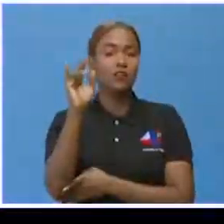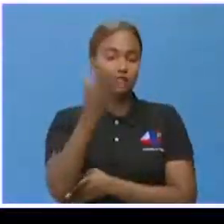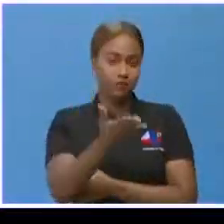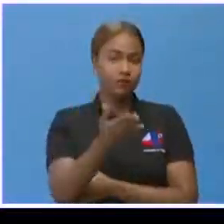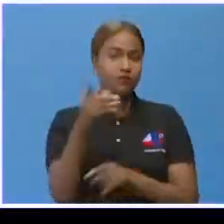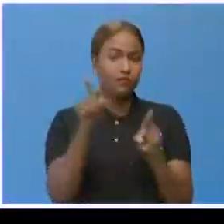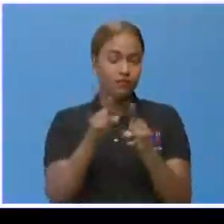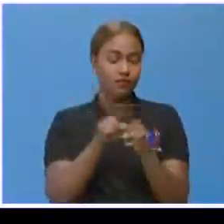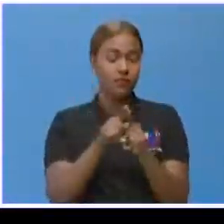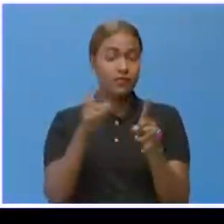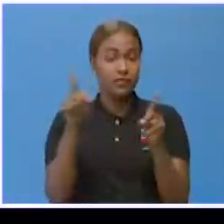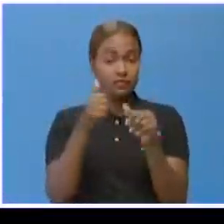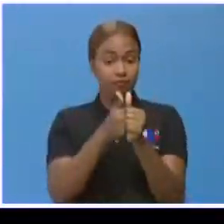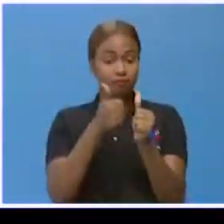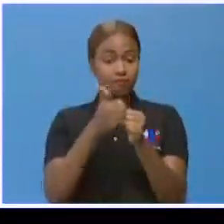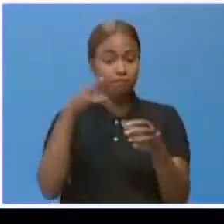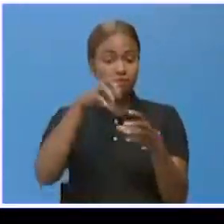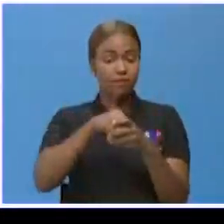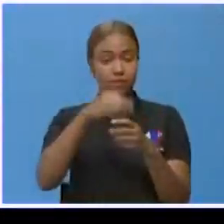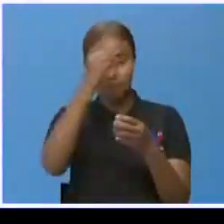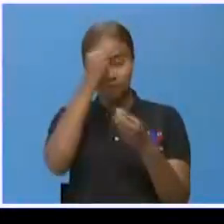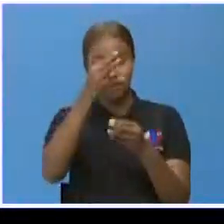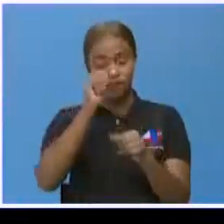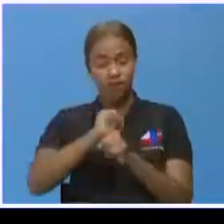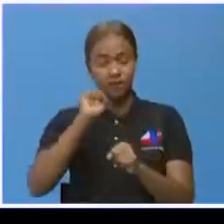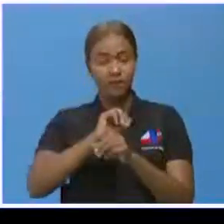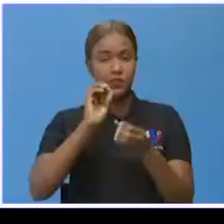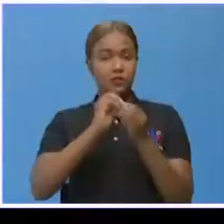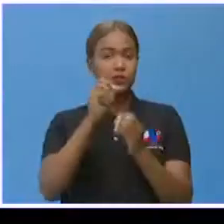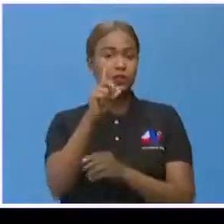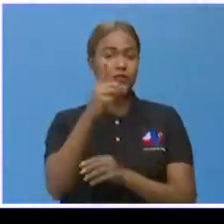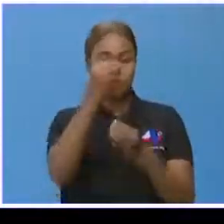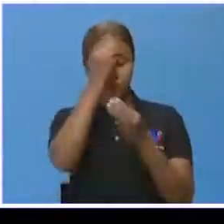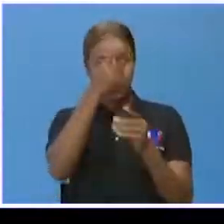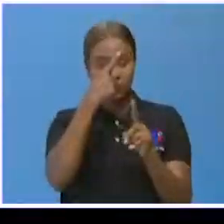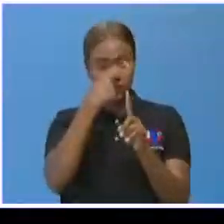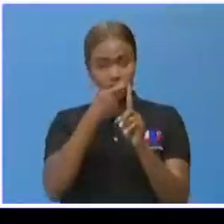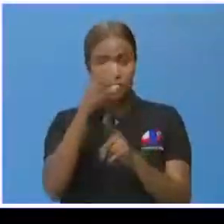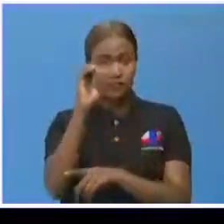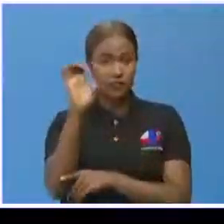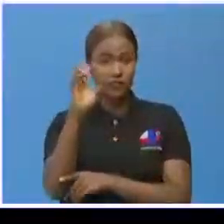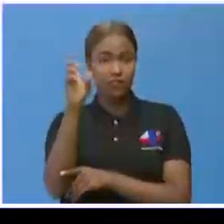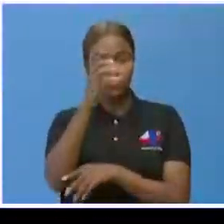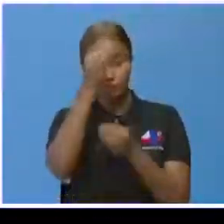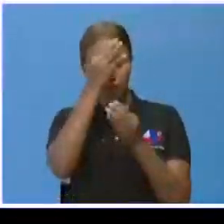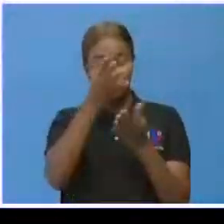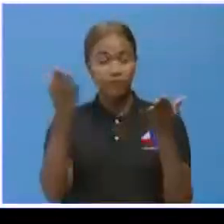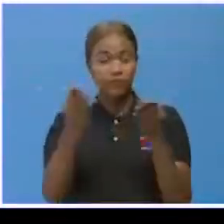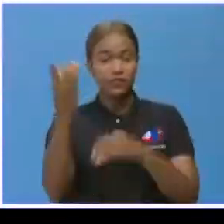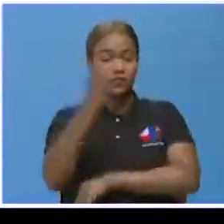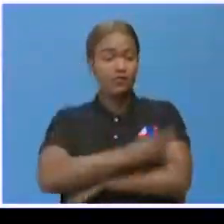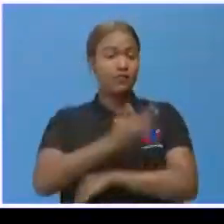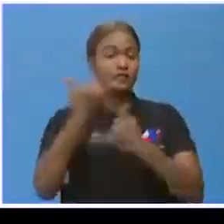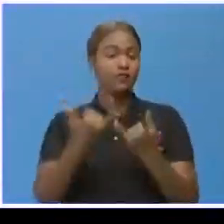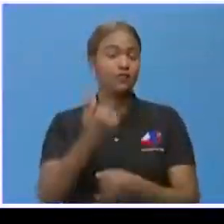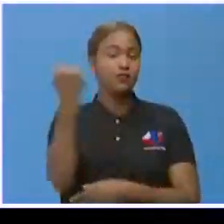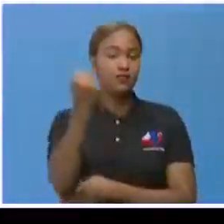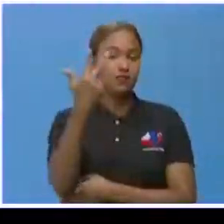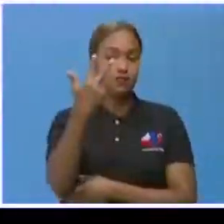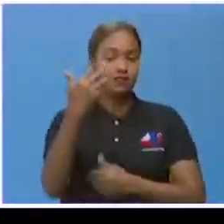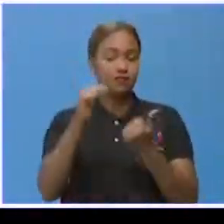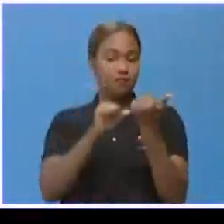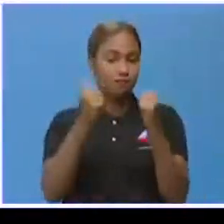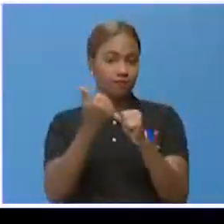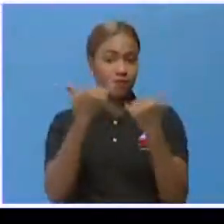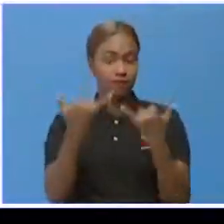de los Caballeros. La misma está contenida en el boletín operativo número 1 emitido por el COE, en donde dio a conocer en el día de hoy, sábado 3 de